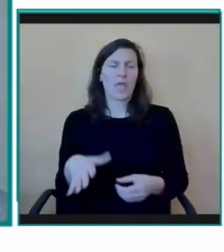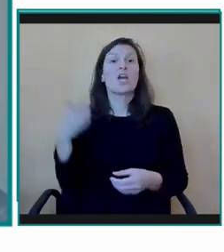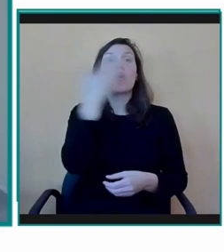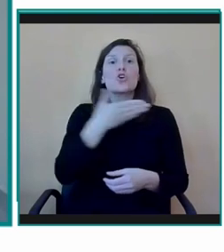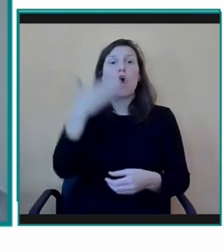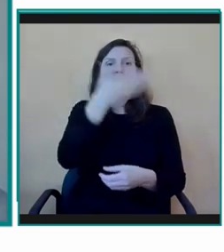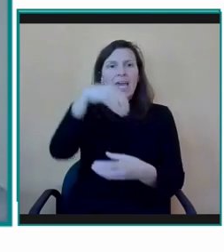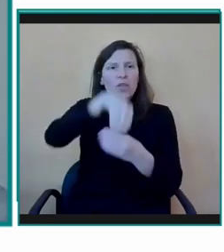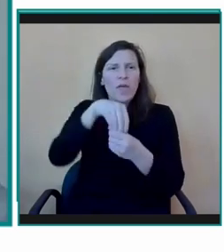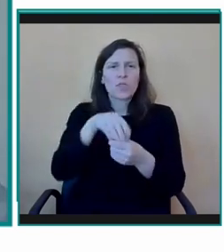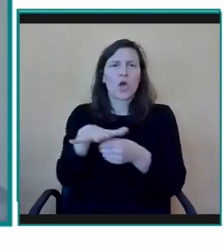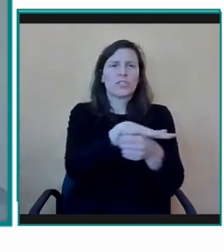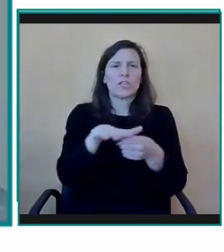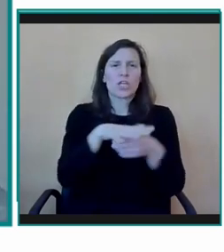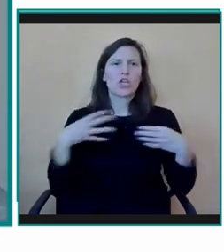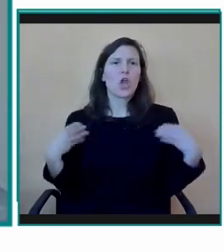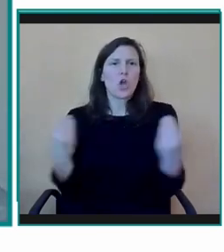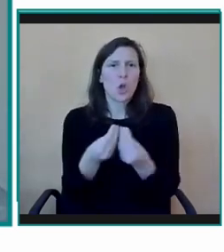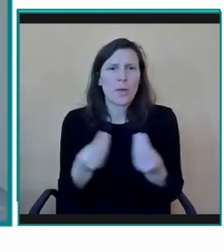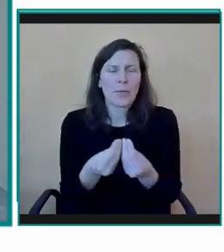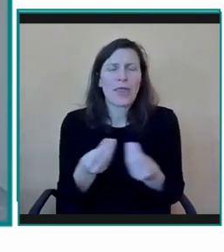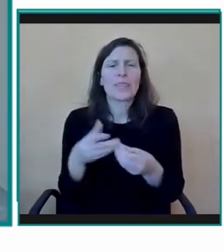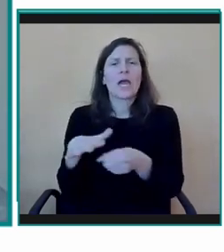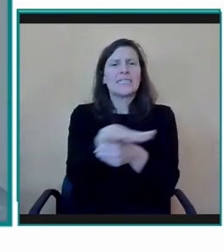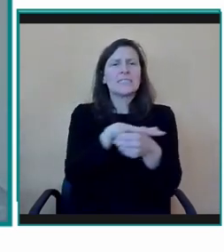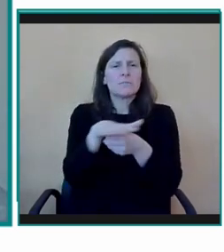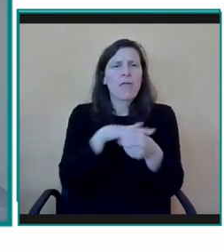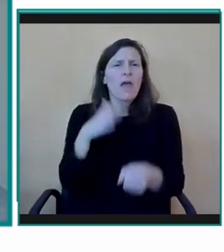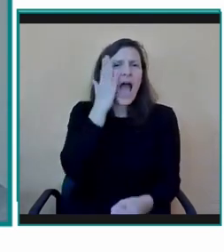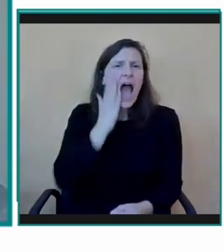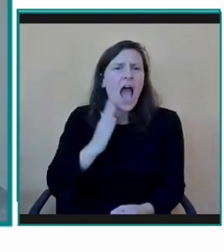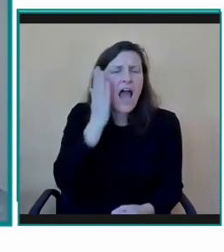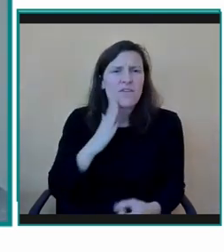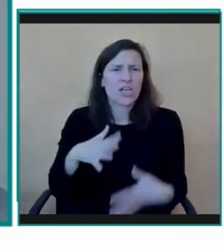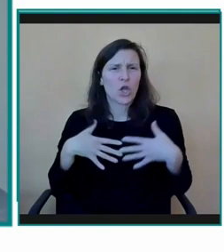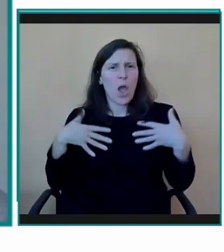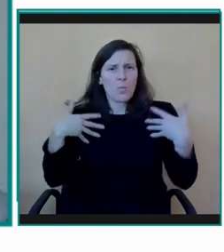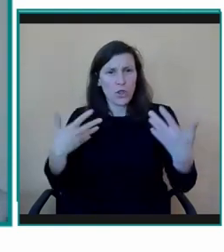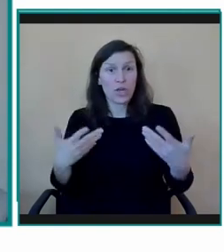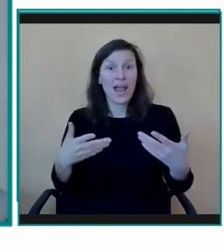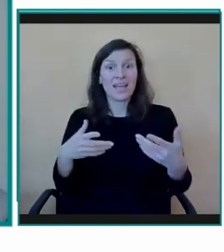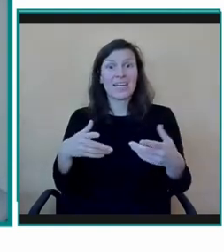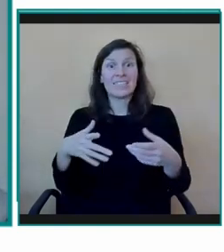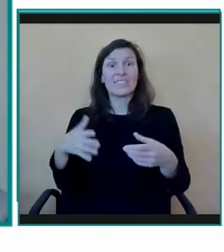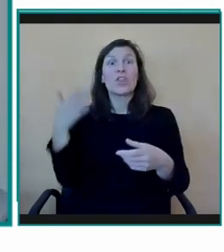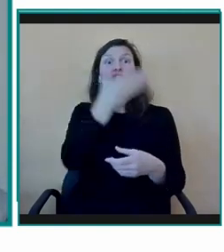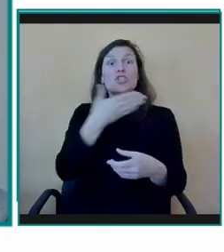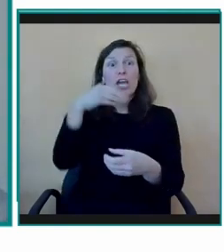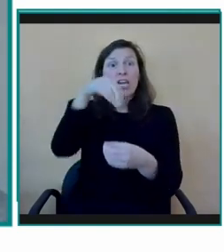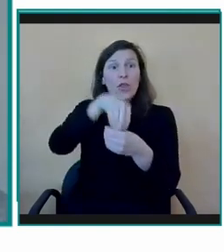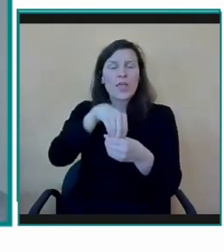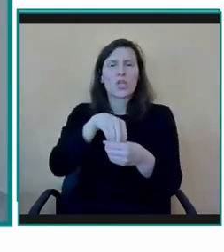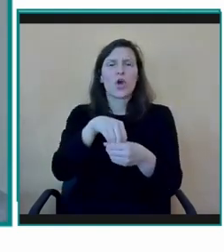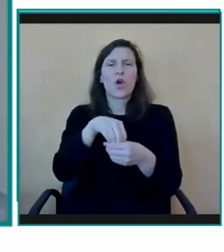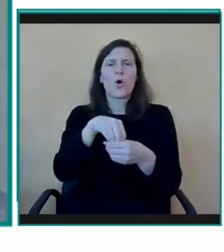generan afectos. Por tanto, tener experiencias también dentro, y eso también creo que es un